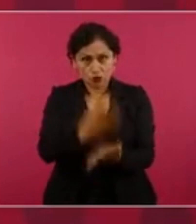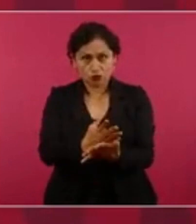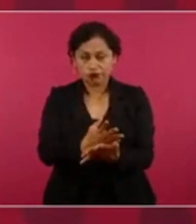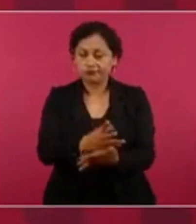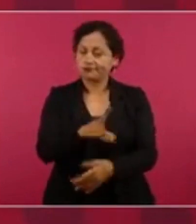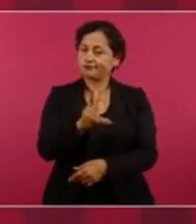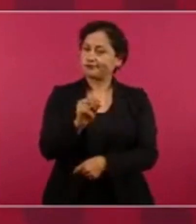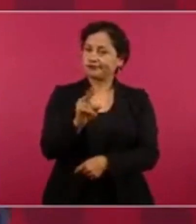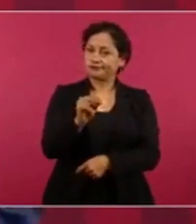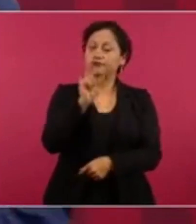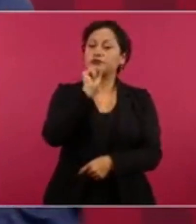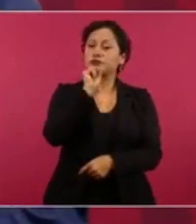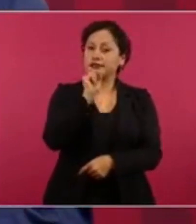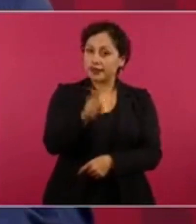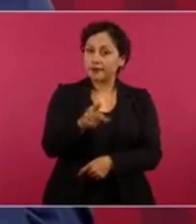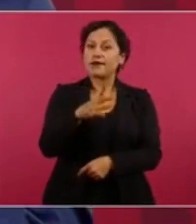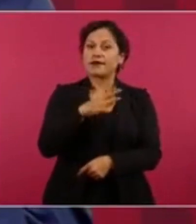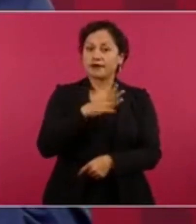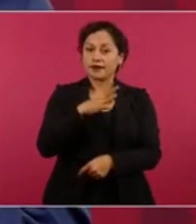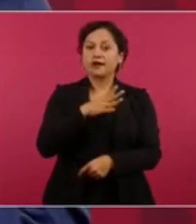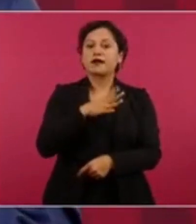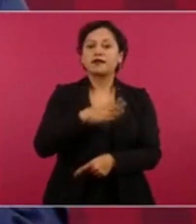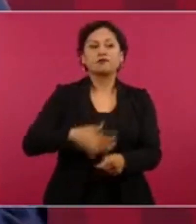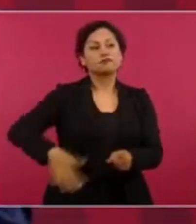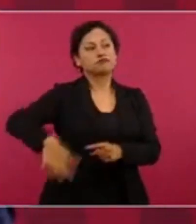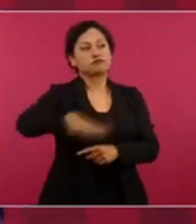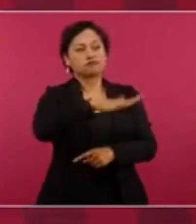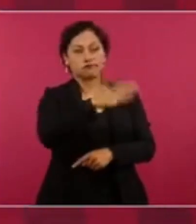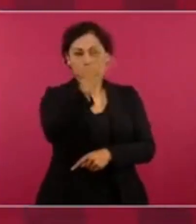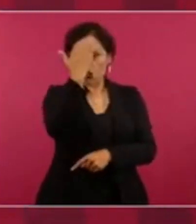conoce la realidad,